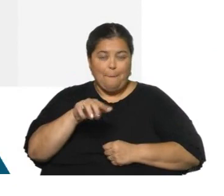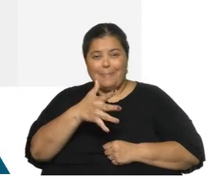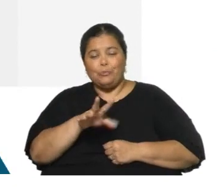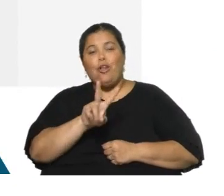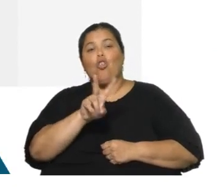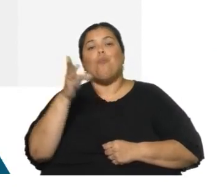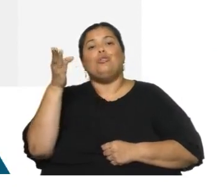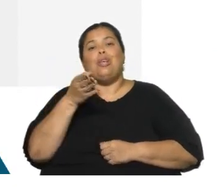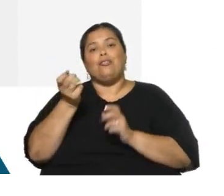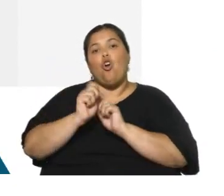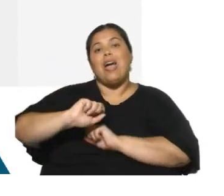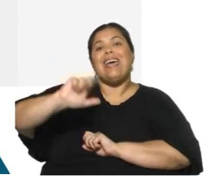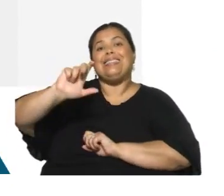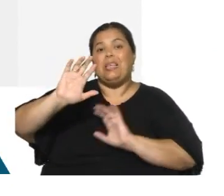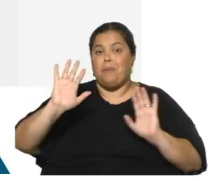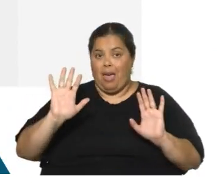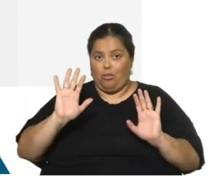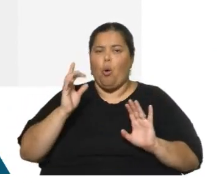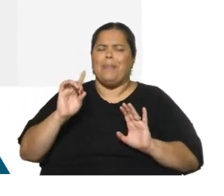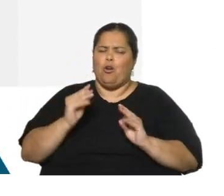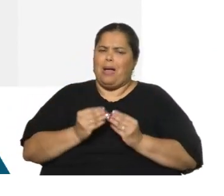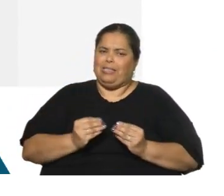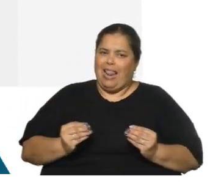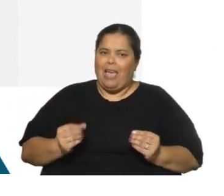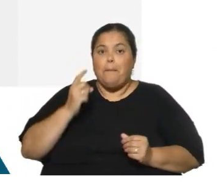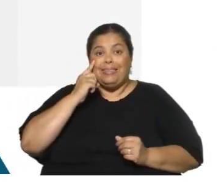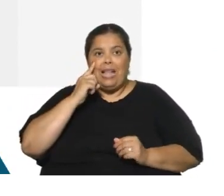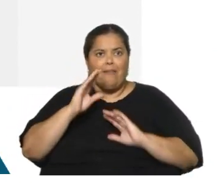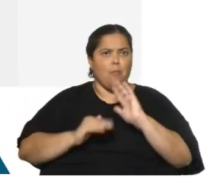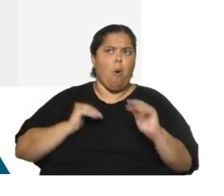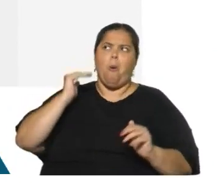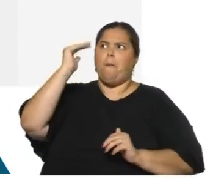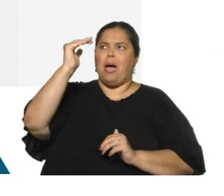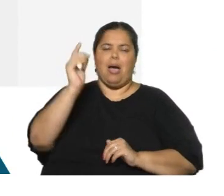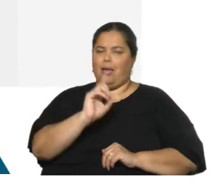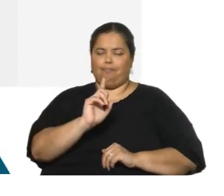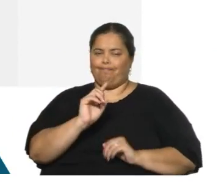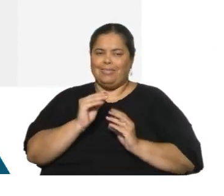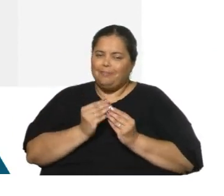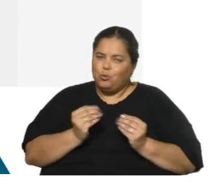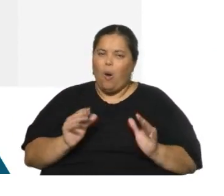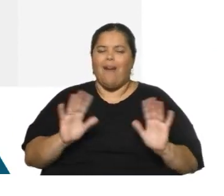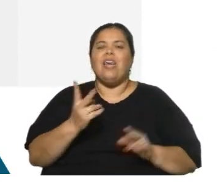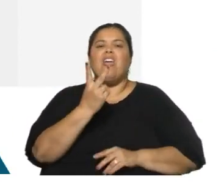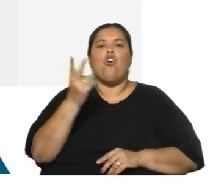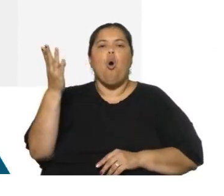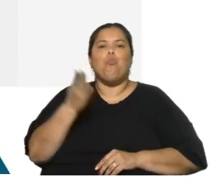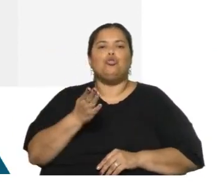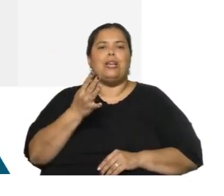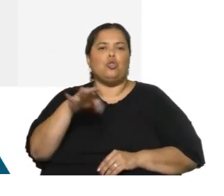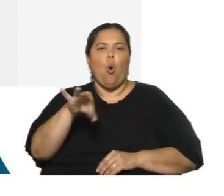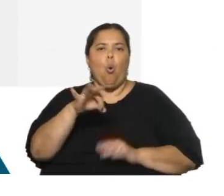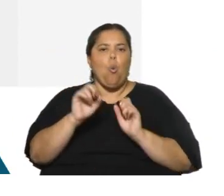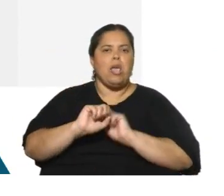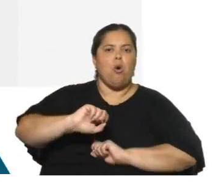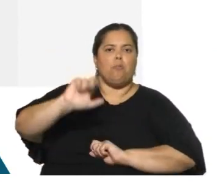un poquito más. Crecimiento mucho más leve de lo que pensábamos en el primer semestre que íbamos a tener. ¿Qué pensábamos que íbamos a